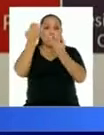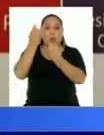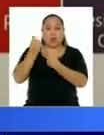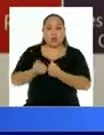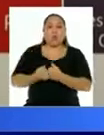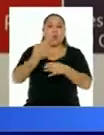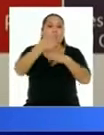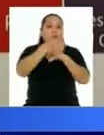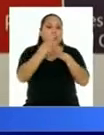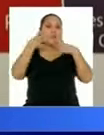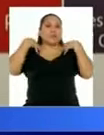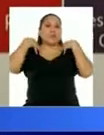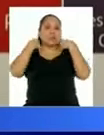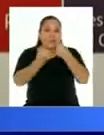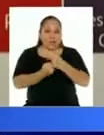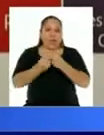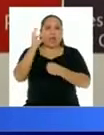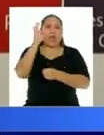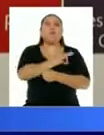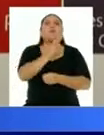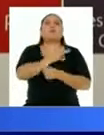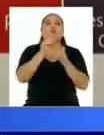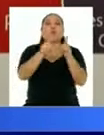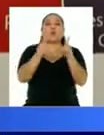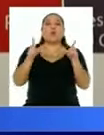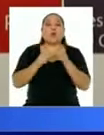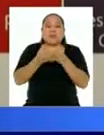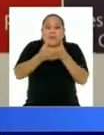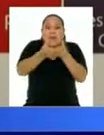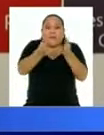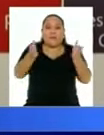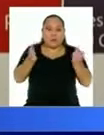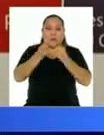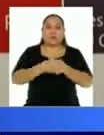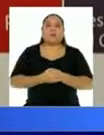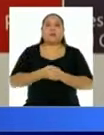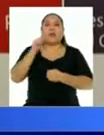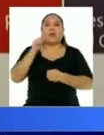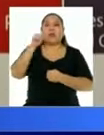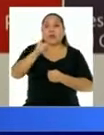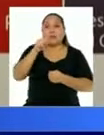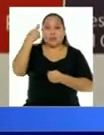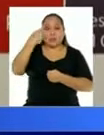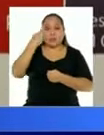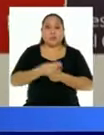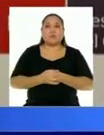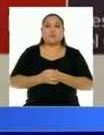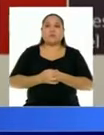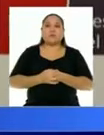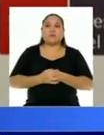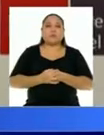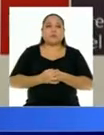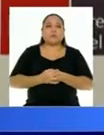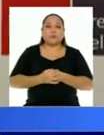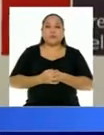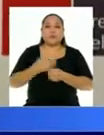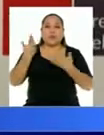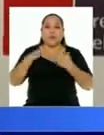forma saludable aprovechando los espacios abiertos. Para esto hemos